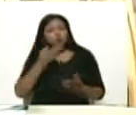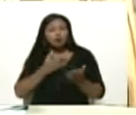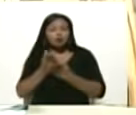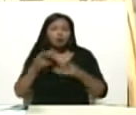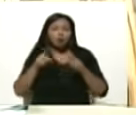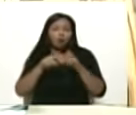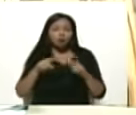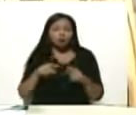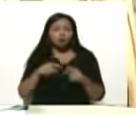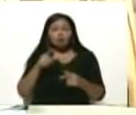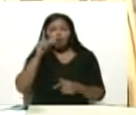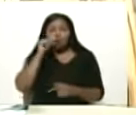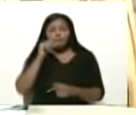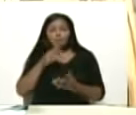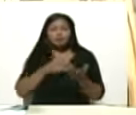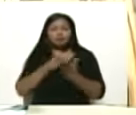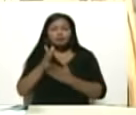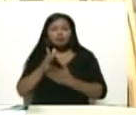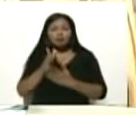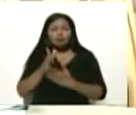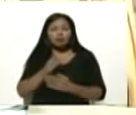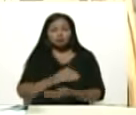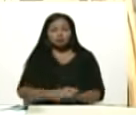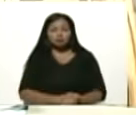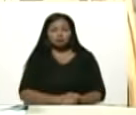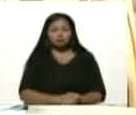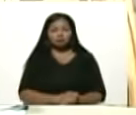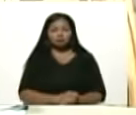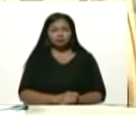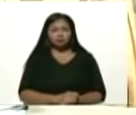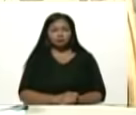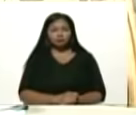del gran comandante Fidel Castro Ruz.